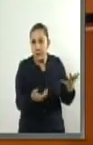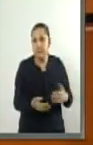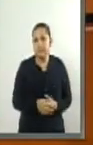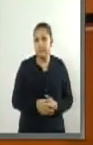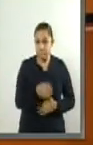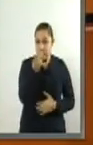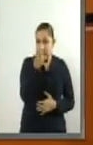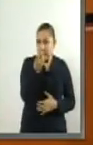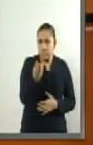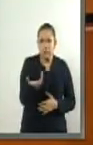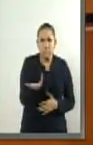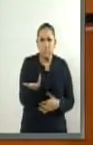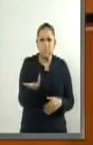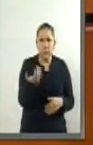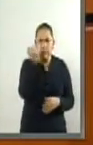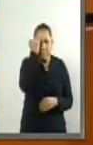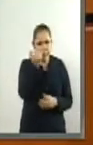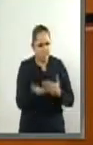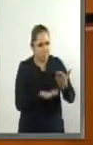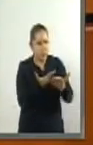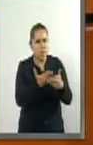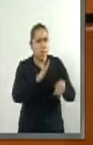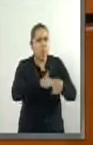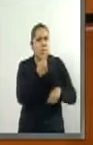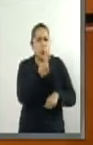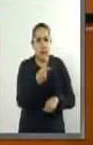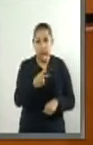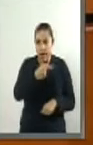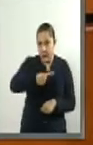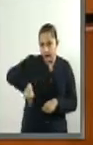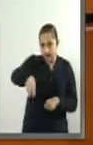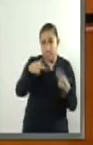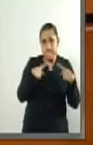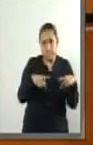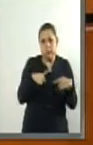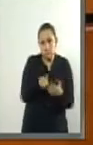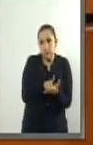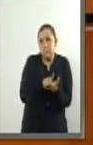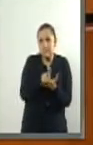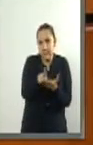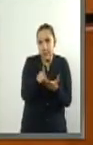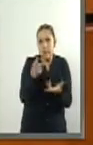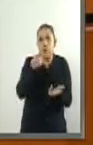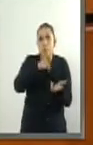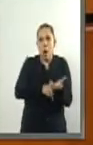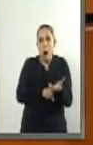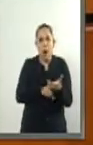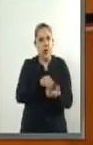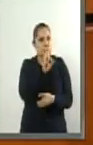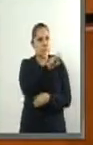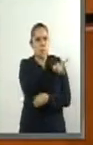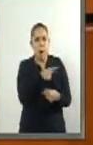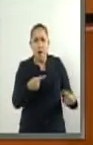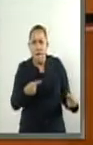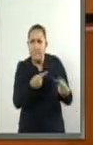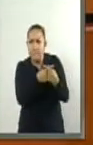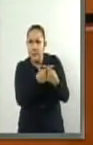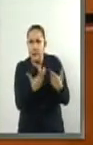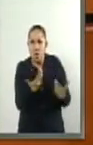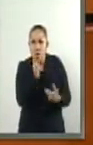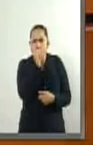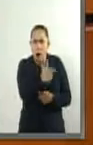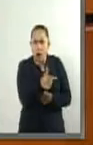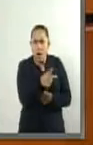tener la oportunidad de ejercer su derecho y el principio rector de contradicción ya que se ya que